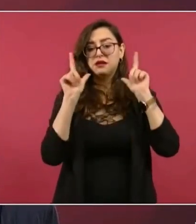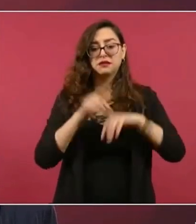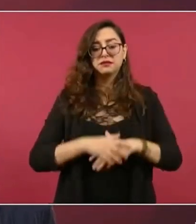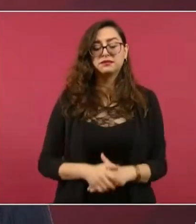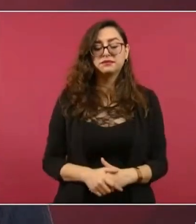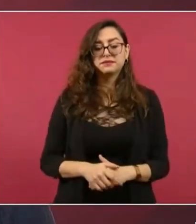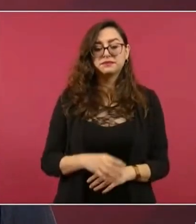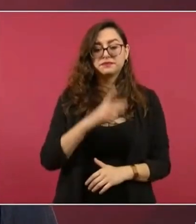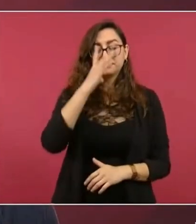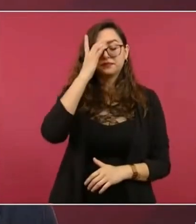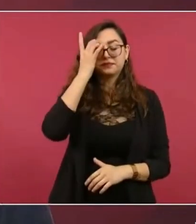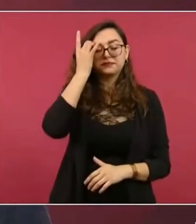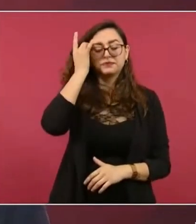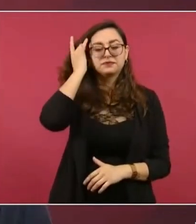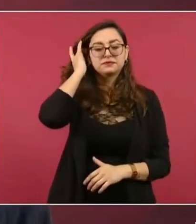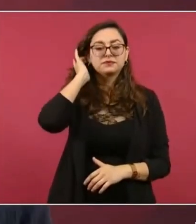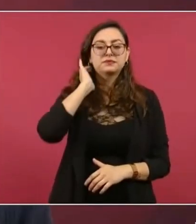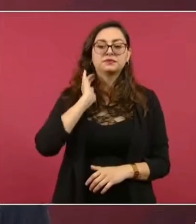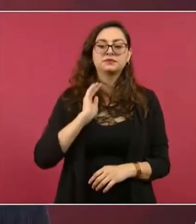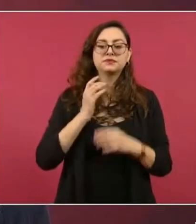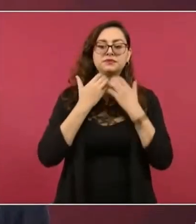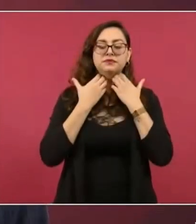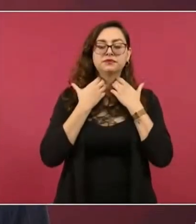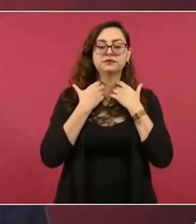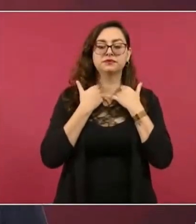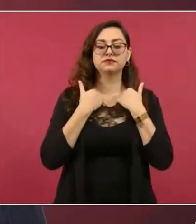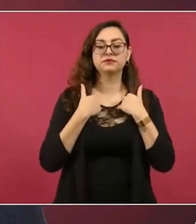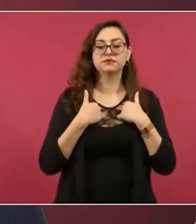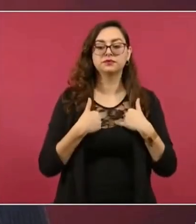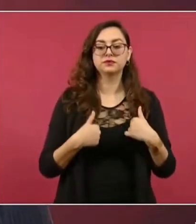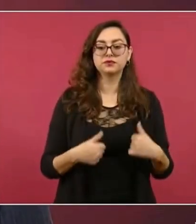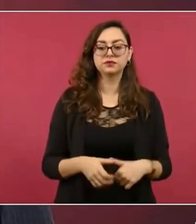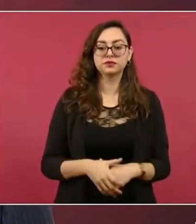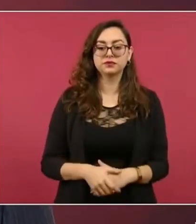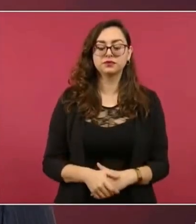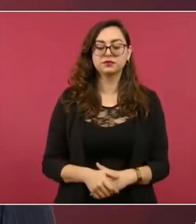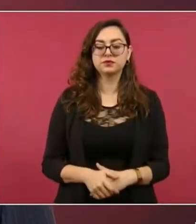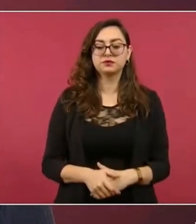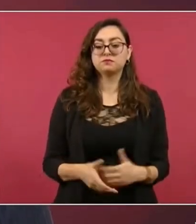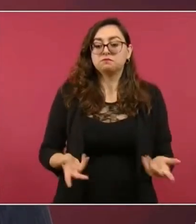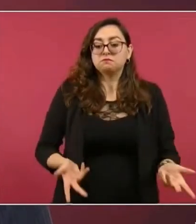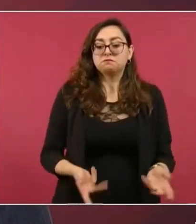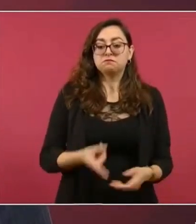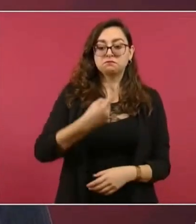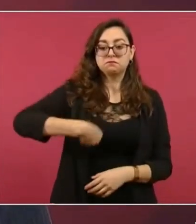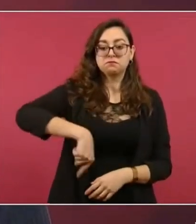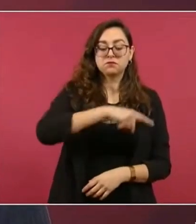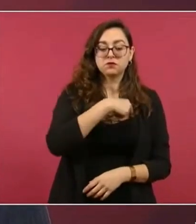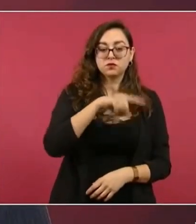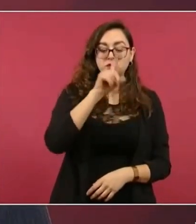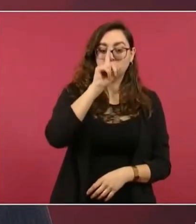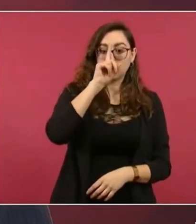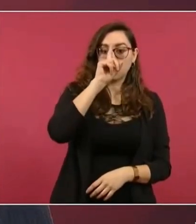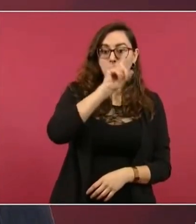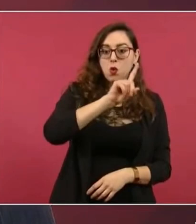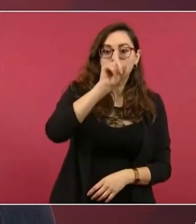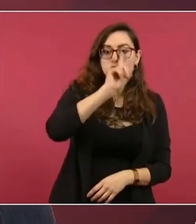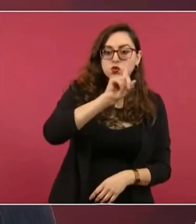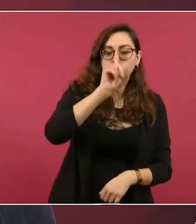Y lo que aconsejamos, pues es que